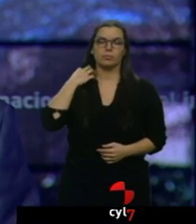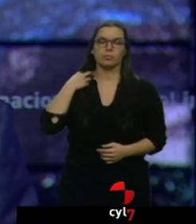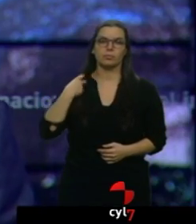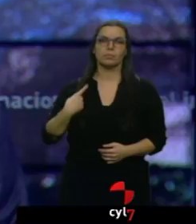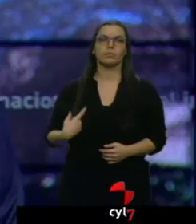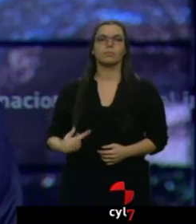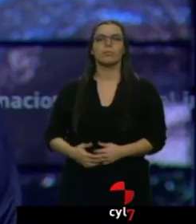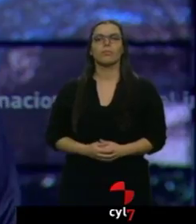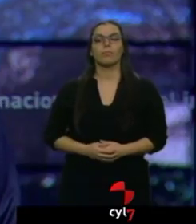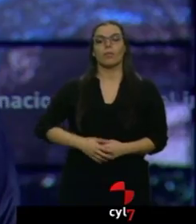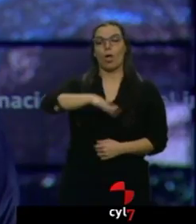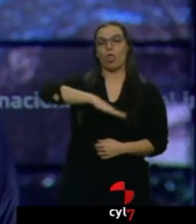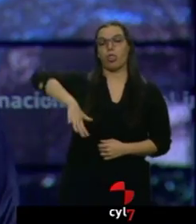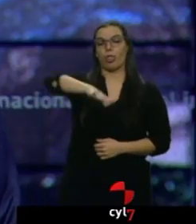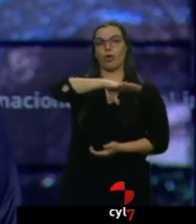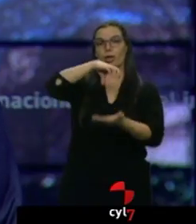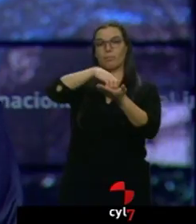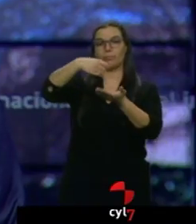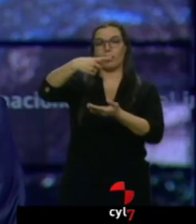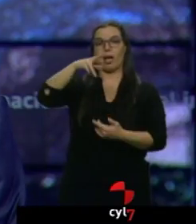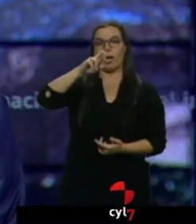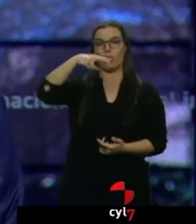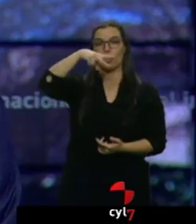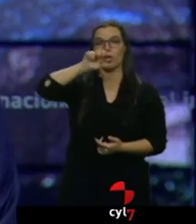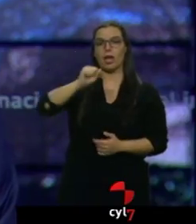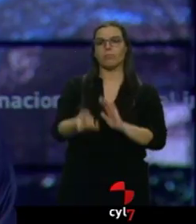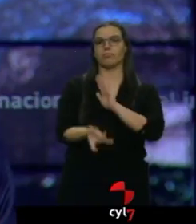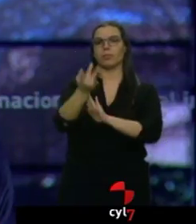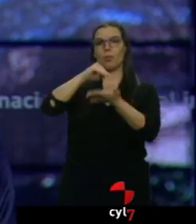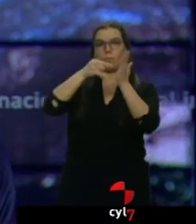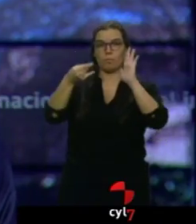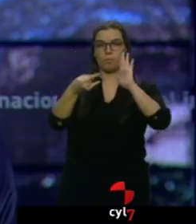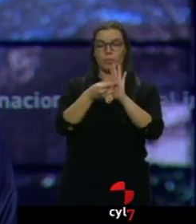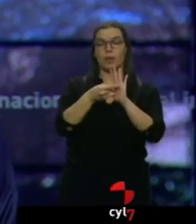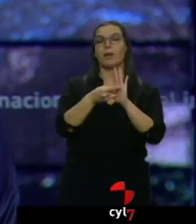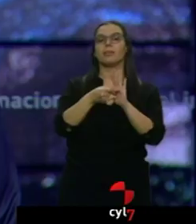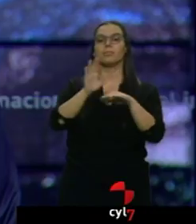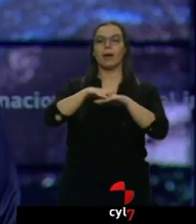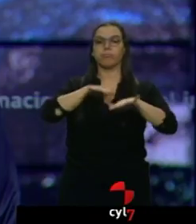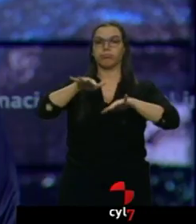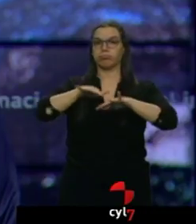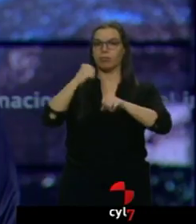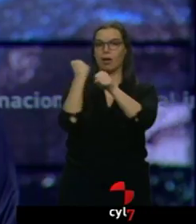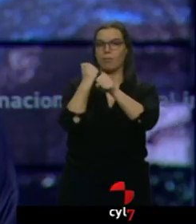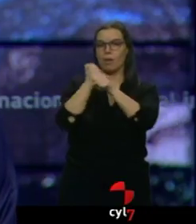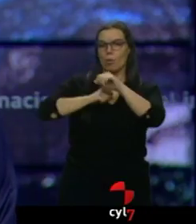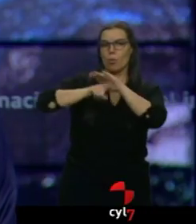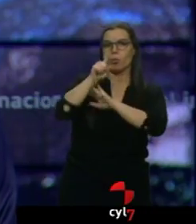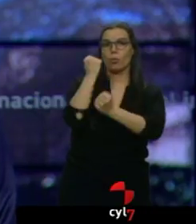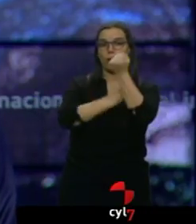El entorno de Garoña tendrá un plan para revitalizar su actividad económica tras el cierre de la central. Lo anunció ayer la Junta en el Consejo de Gobierno.